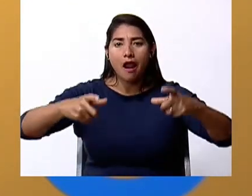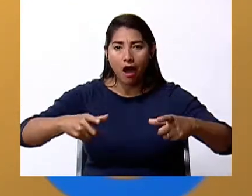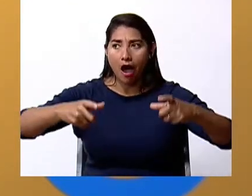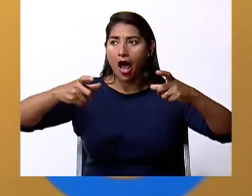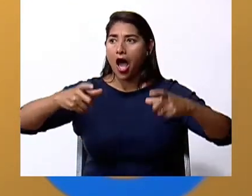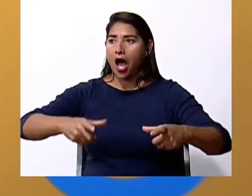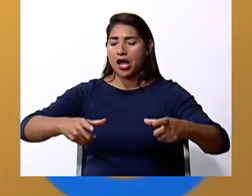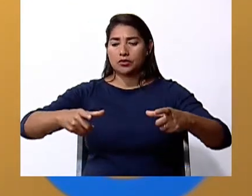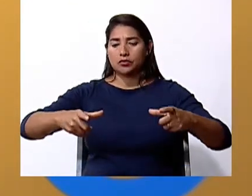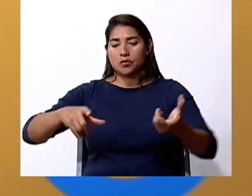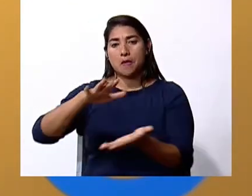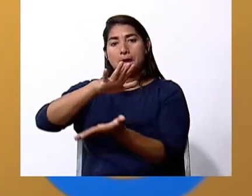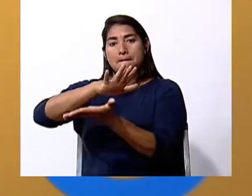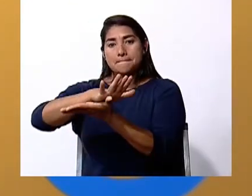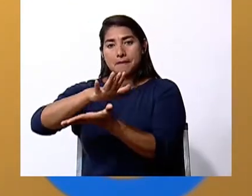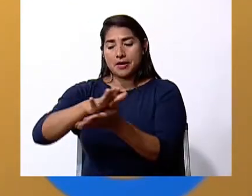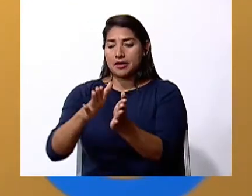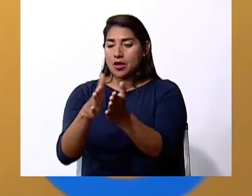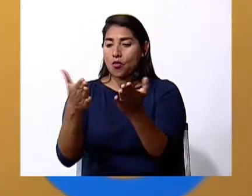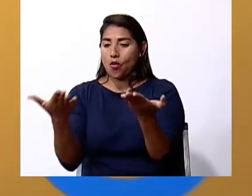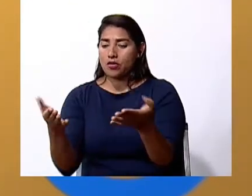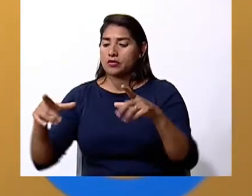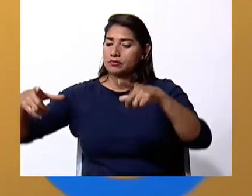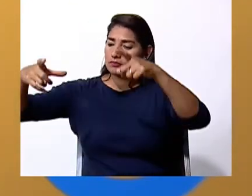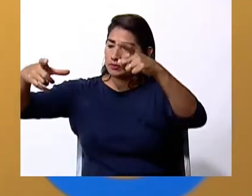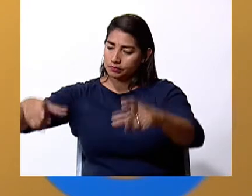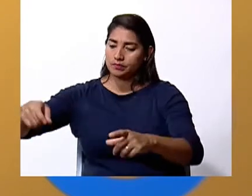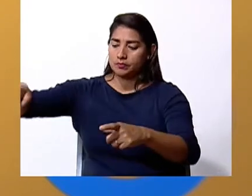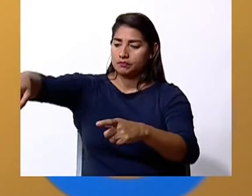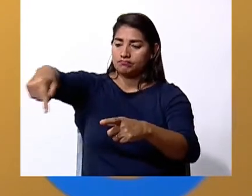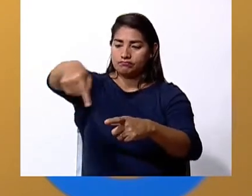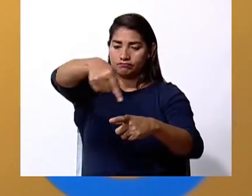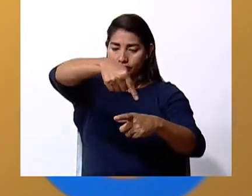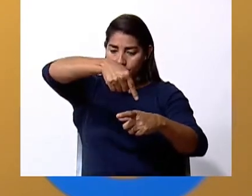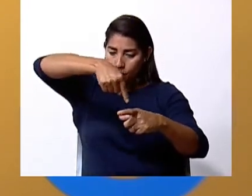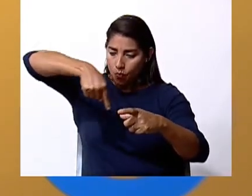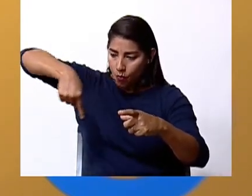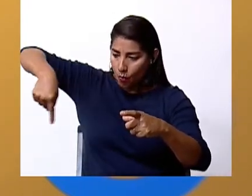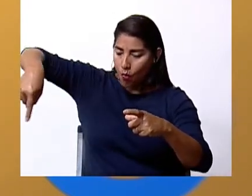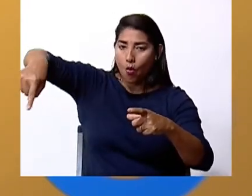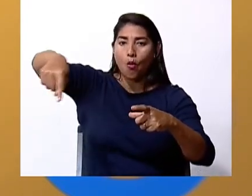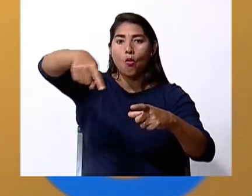Y en una hoja de cuaderno vas a dibujar un círculo.